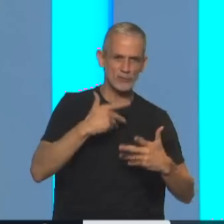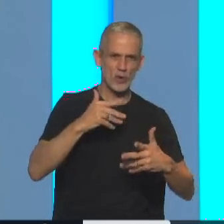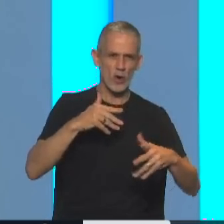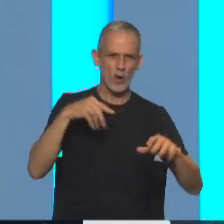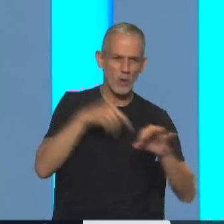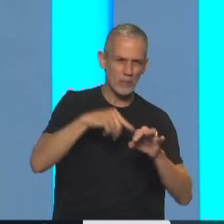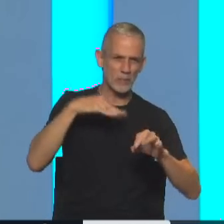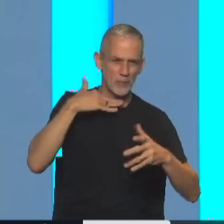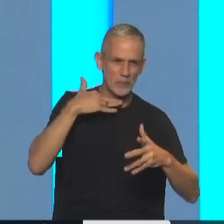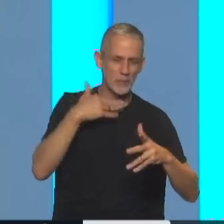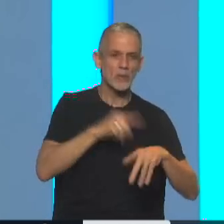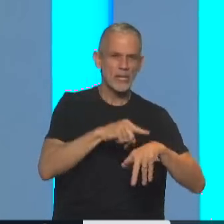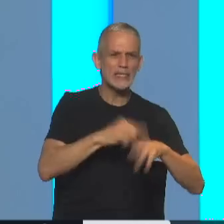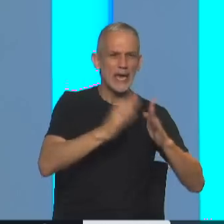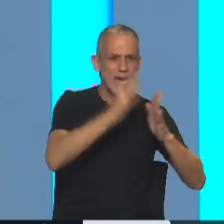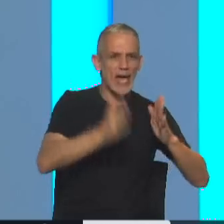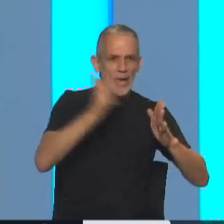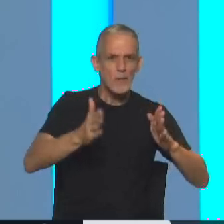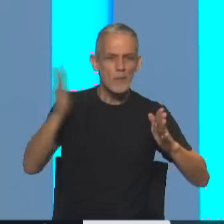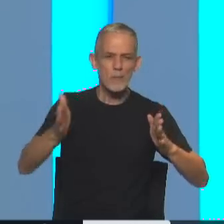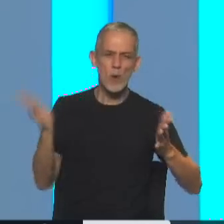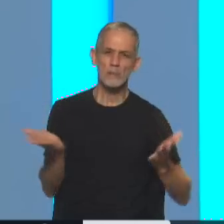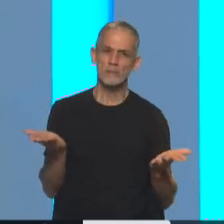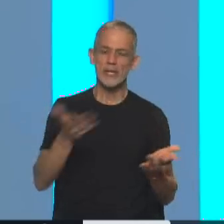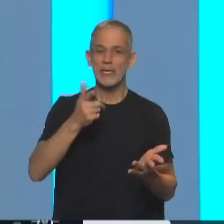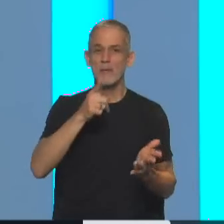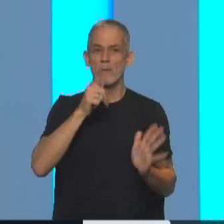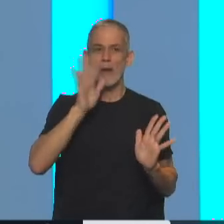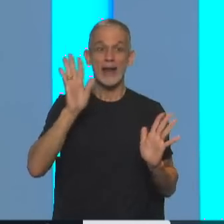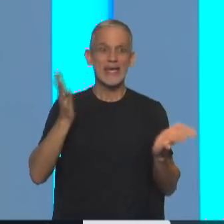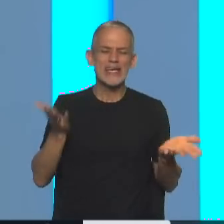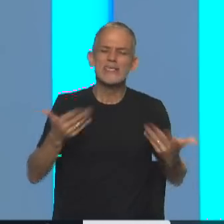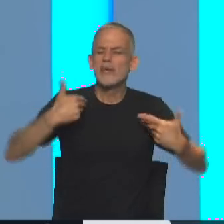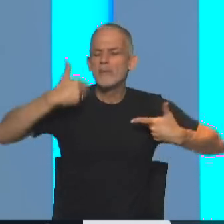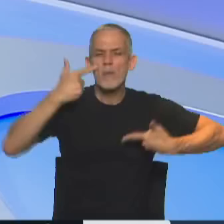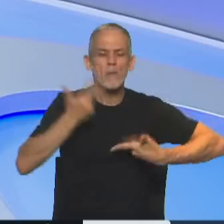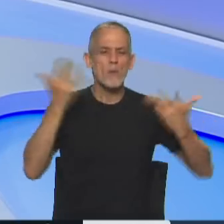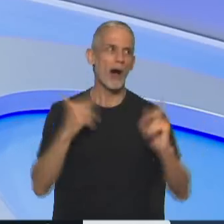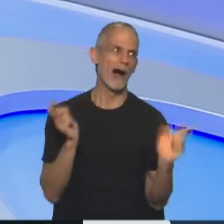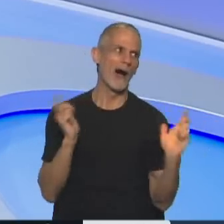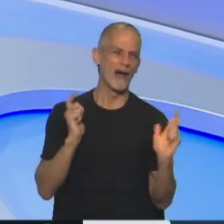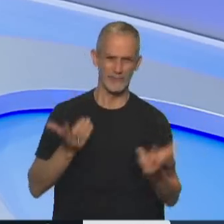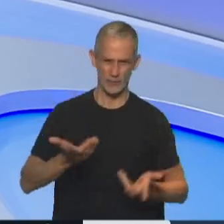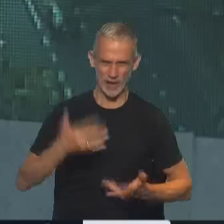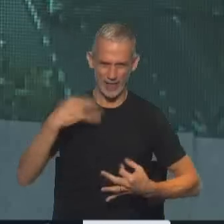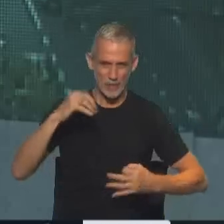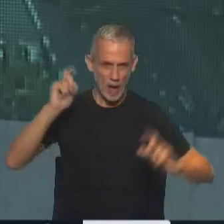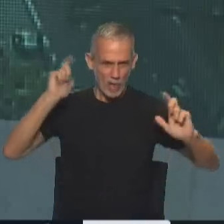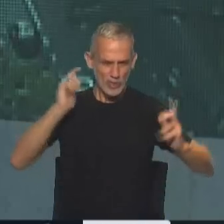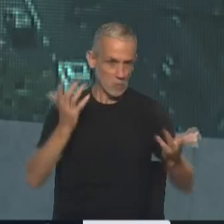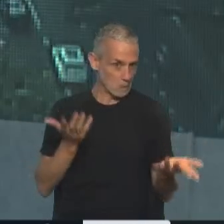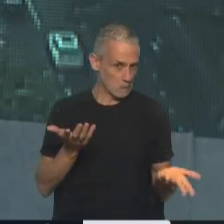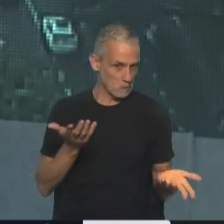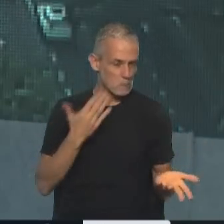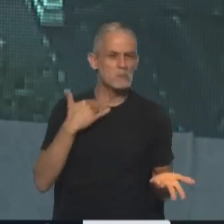con regularidad y además que parezca, por lo menos que parezca, que la estás gozando. Y además de determinadas maneras, ¿no? Esto